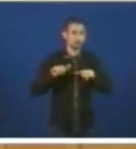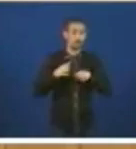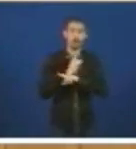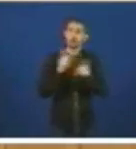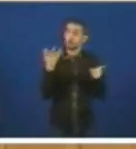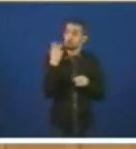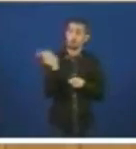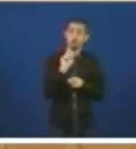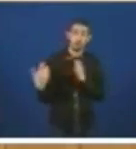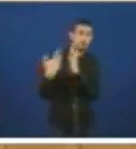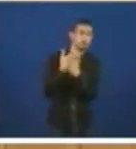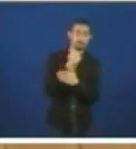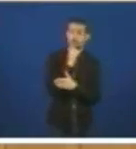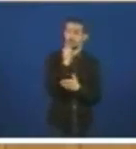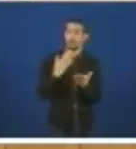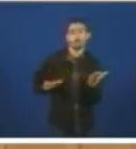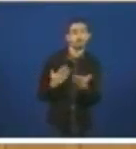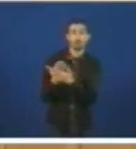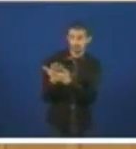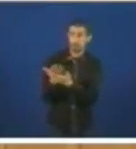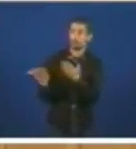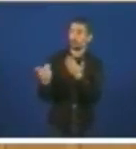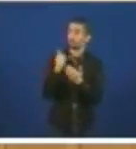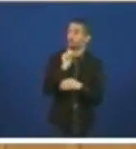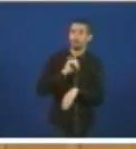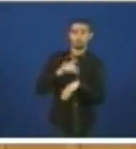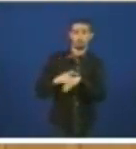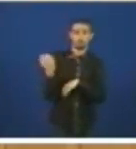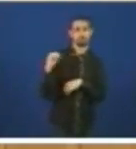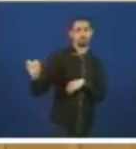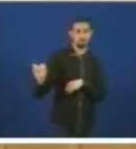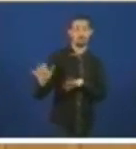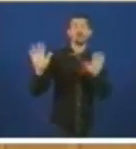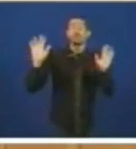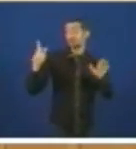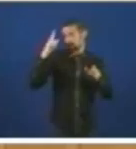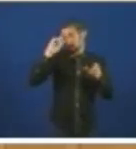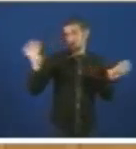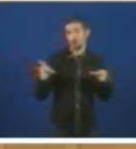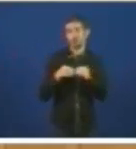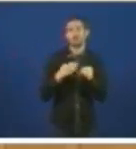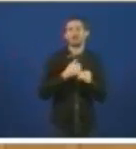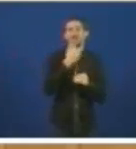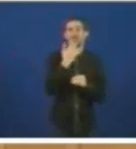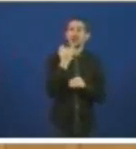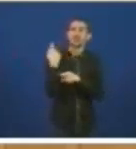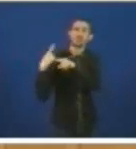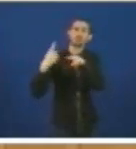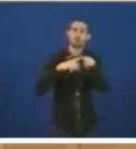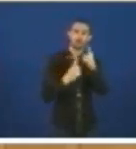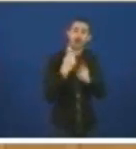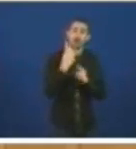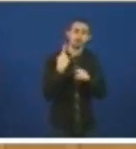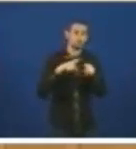esa proposta concreta. En definitiva, hai cousas que sabemos que non se